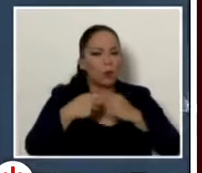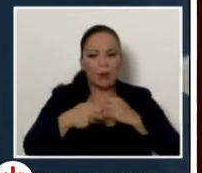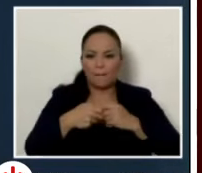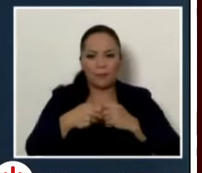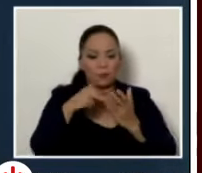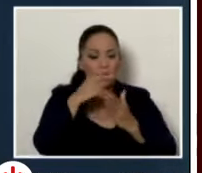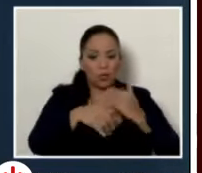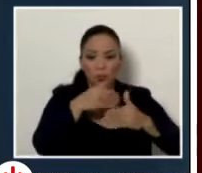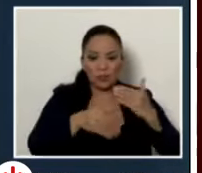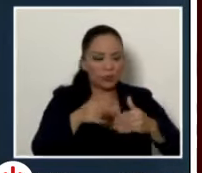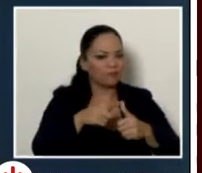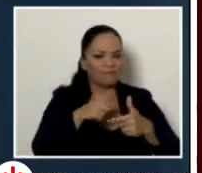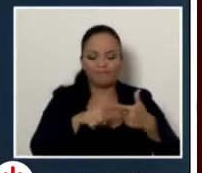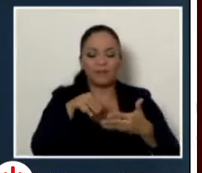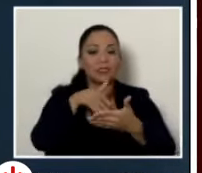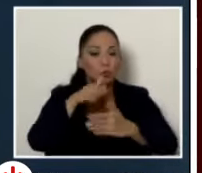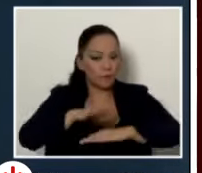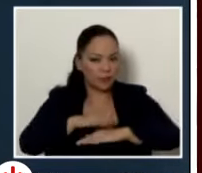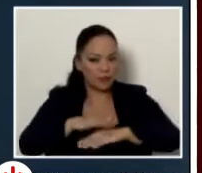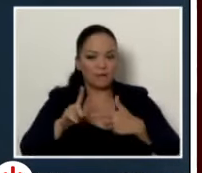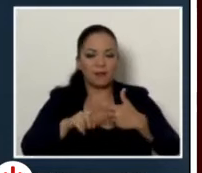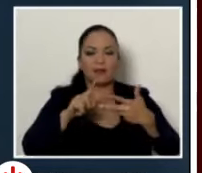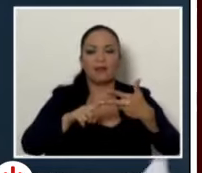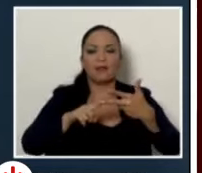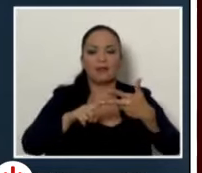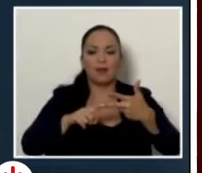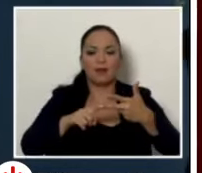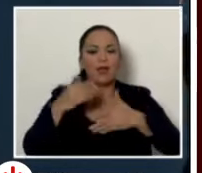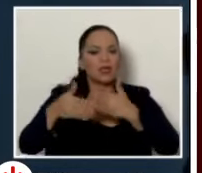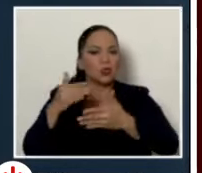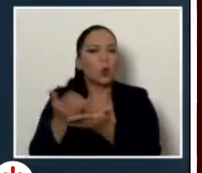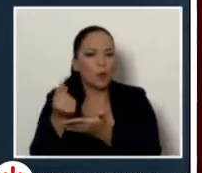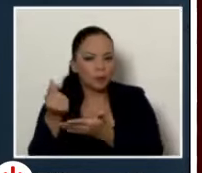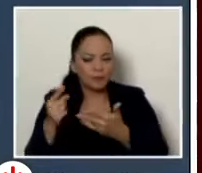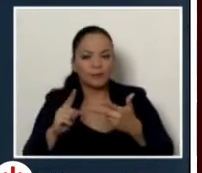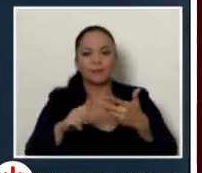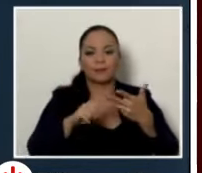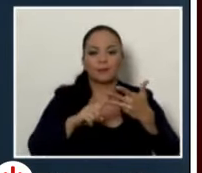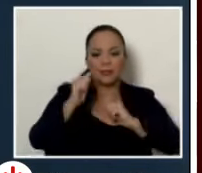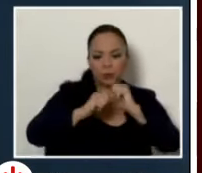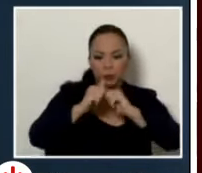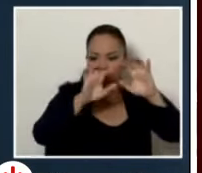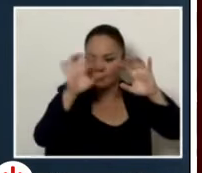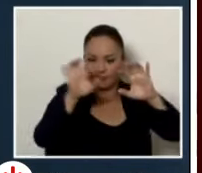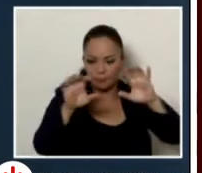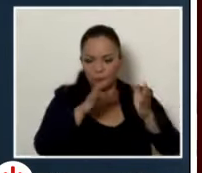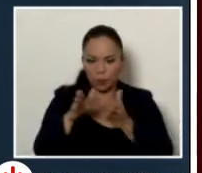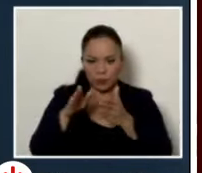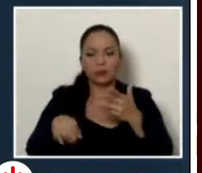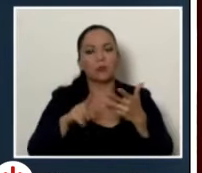estudios de factibilidad la gestión tarifaria estructura de la organización la planificación